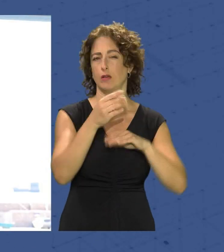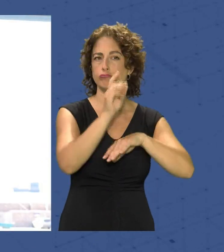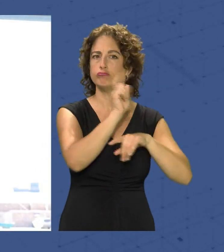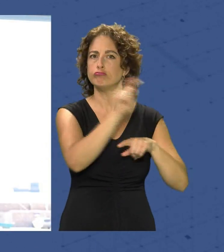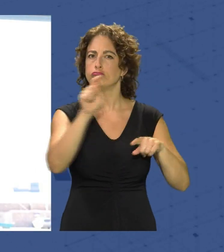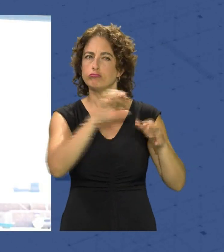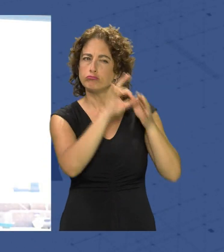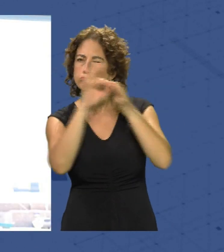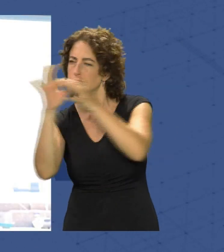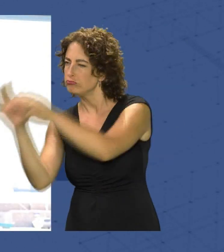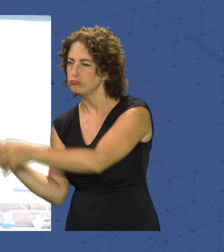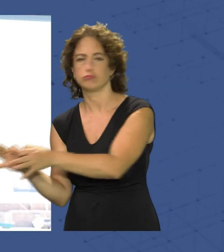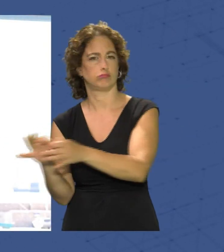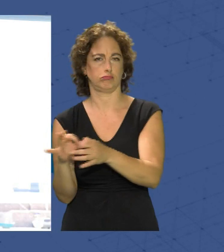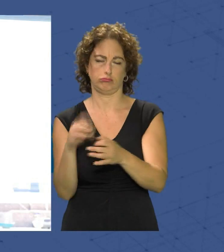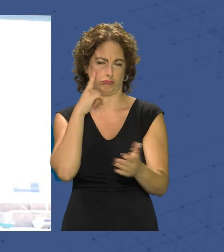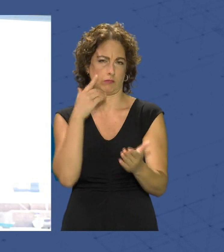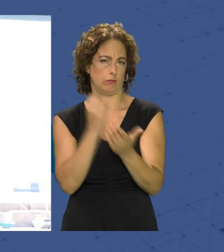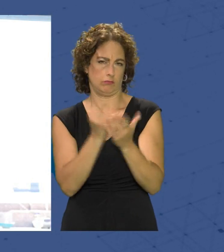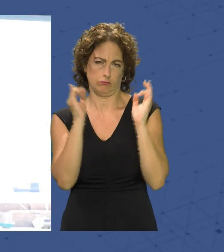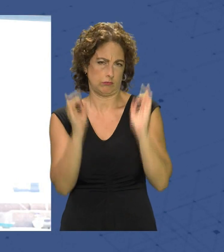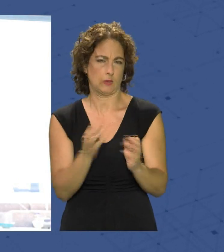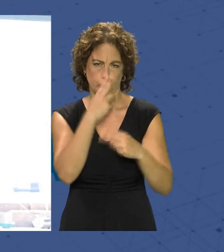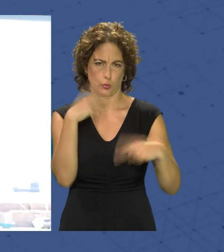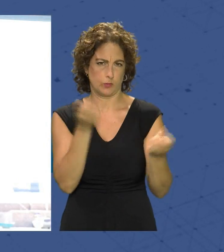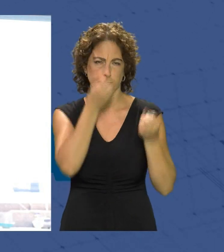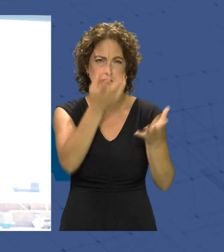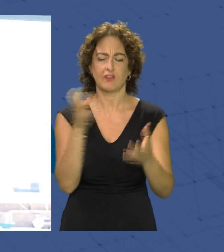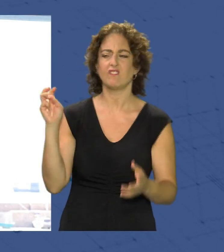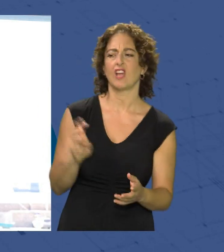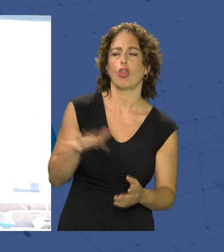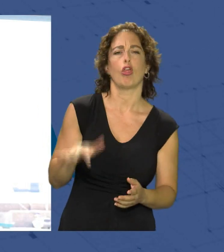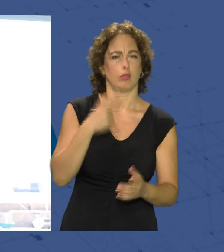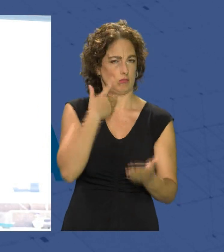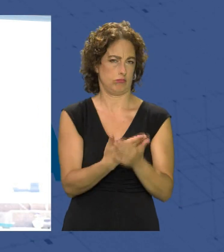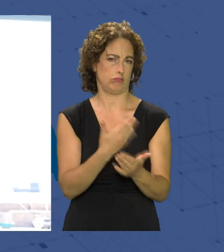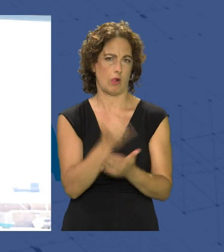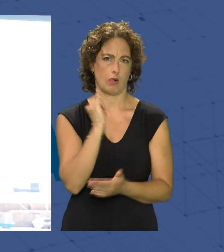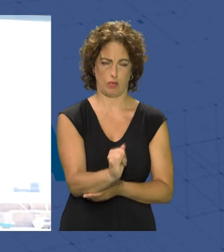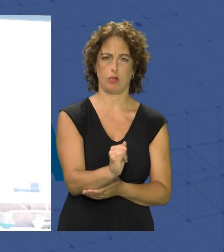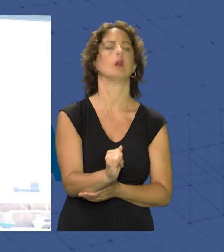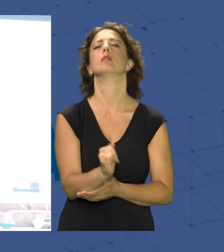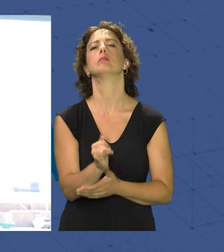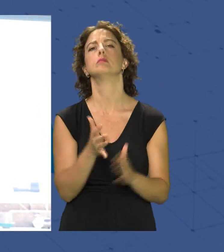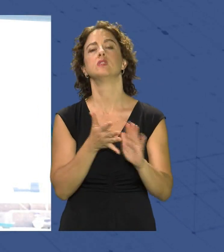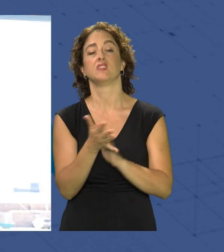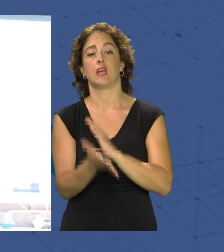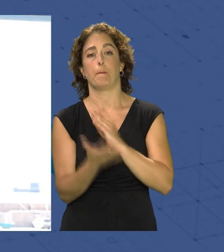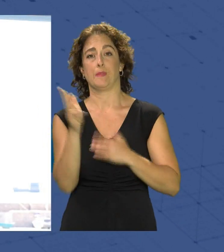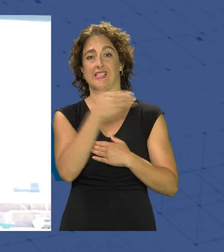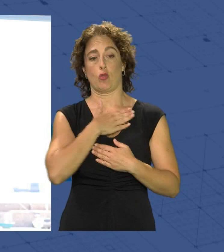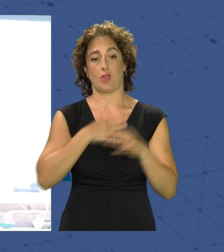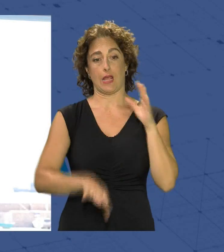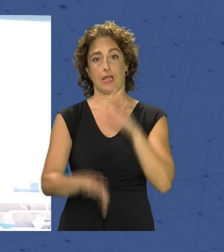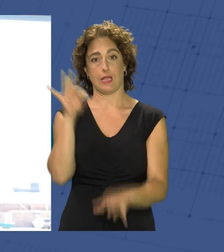contrastada es de dominio público y su origen queda perfectamente acreditado de modo que quien elige nuestro pescado quien